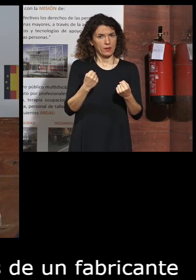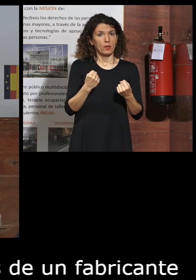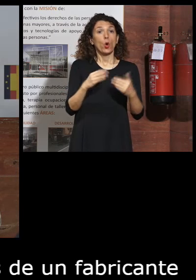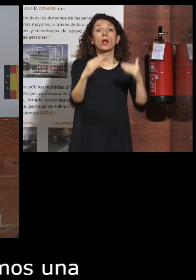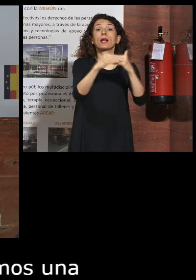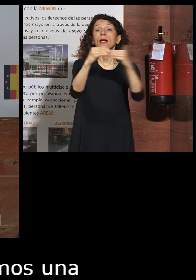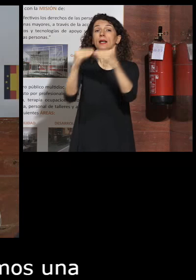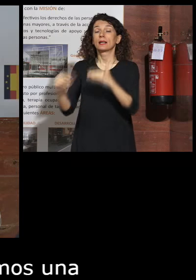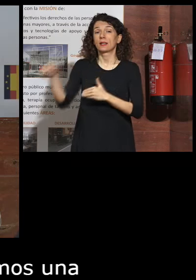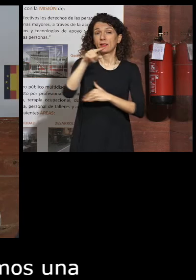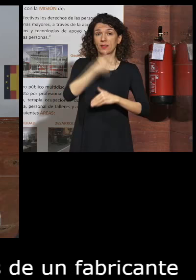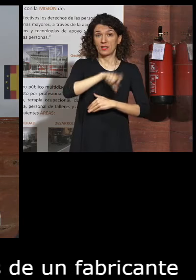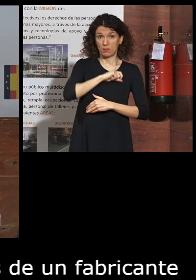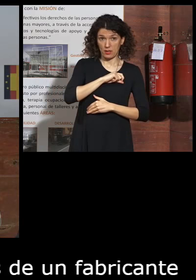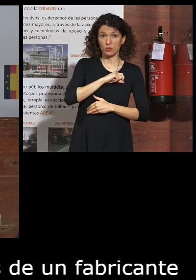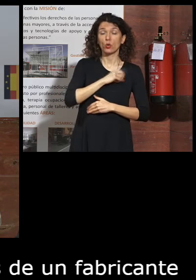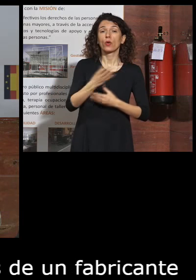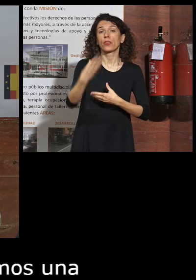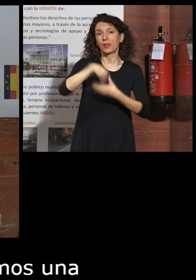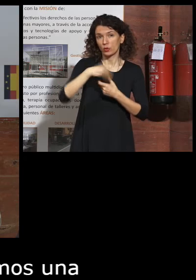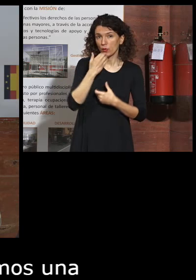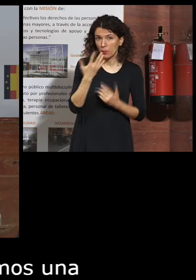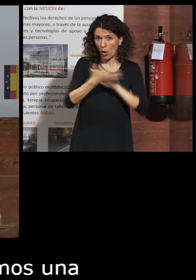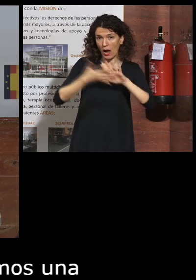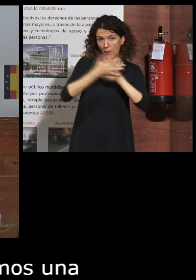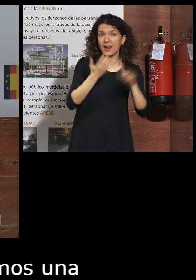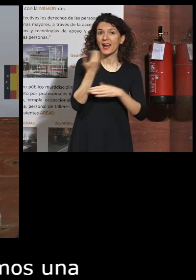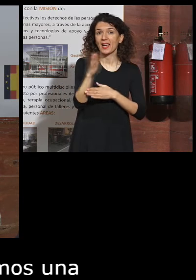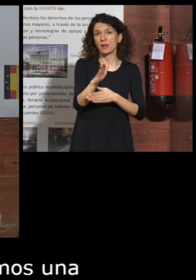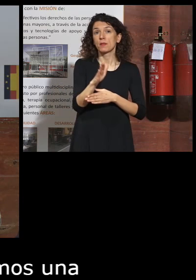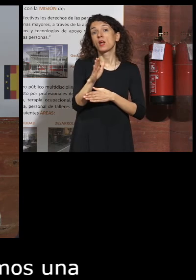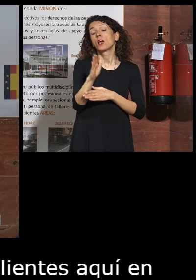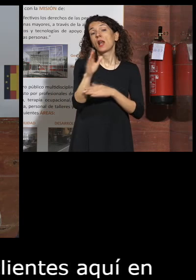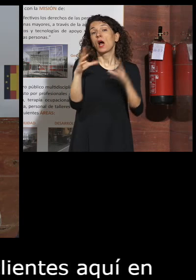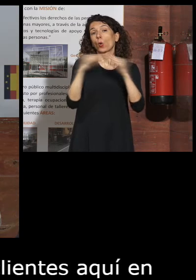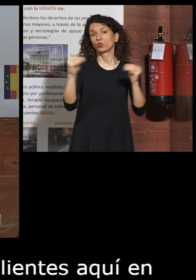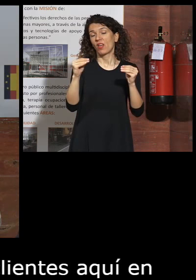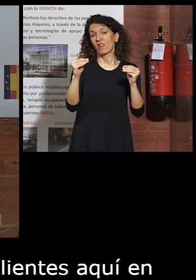clientes aquí en España incluyendo voy a hablar del ejemplo de la Junta de Andalucía